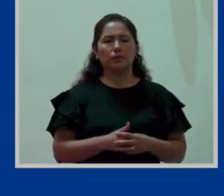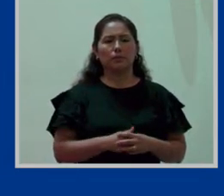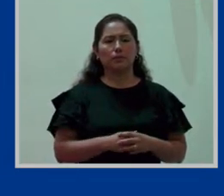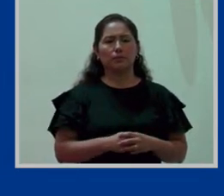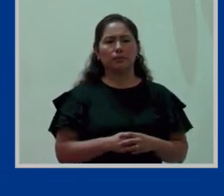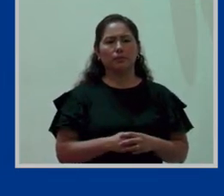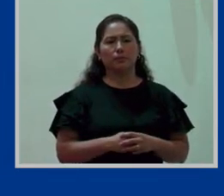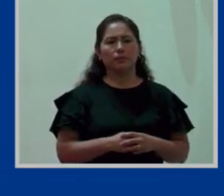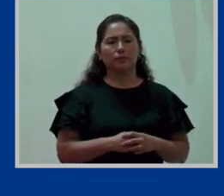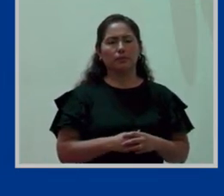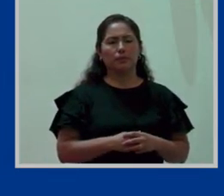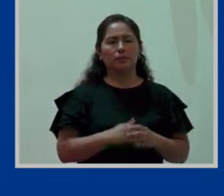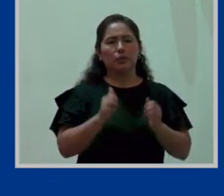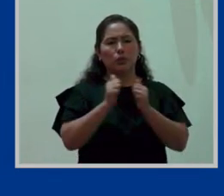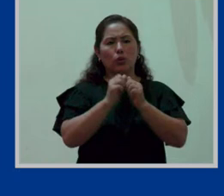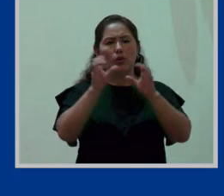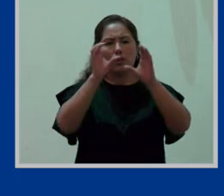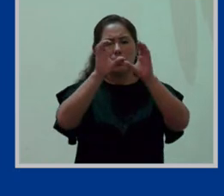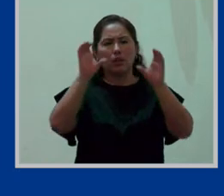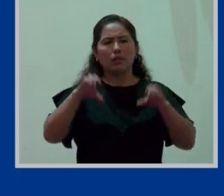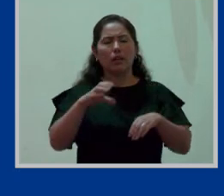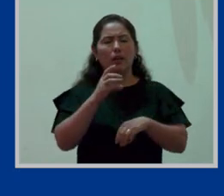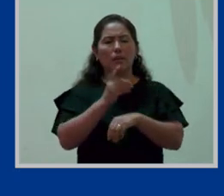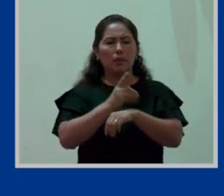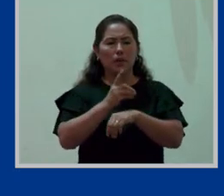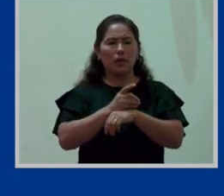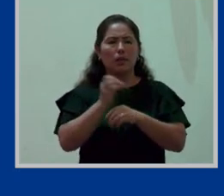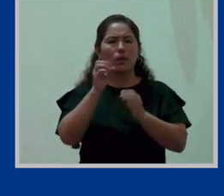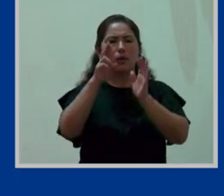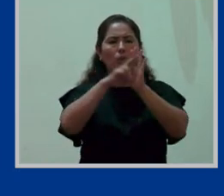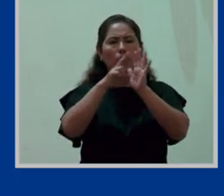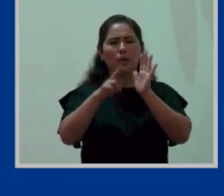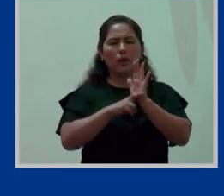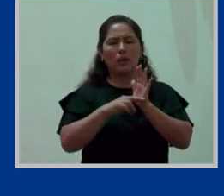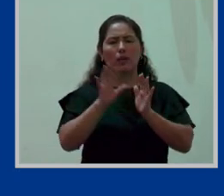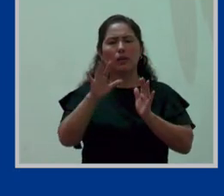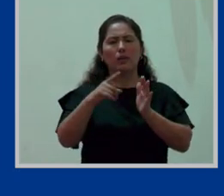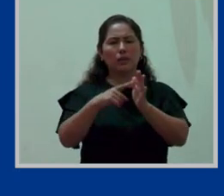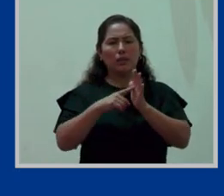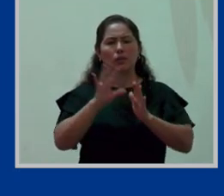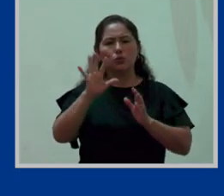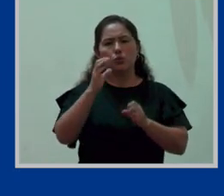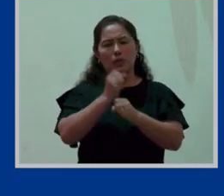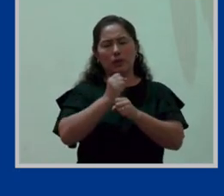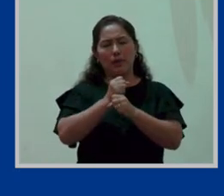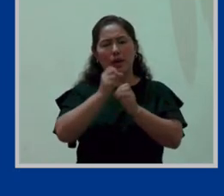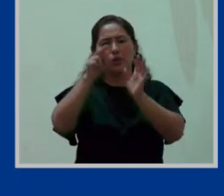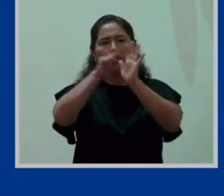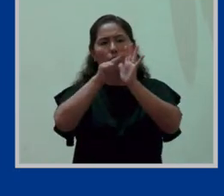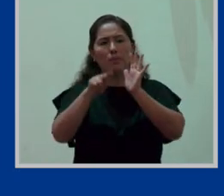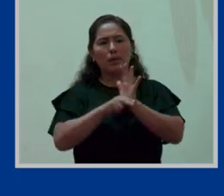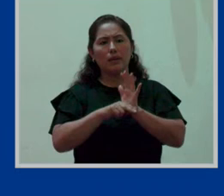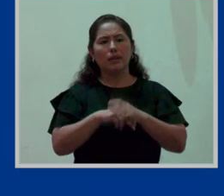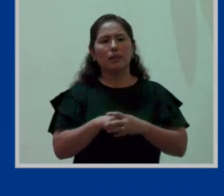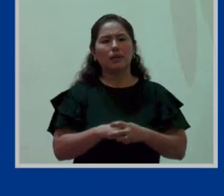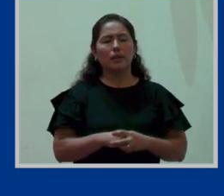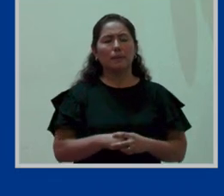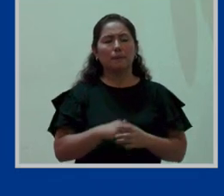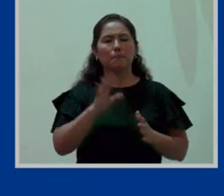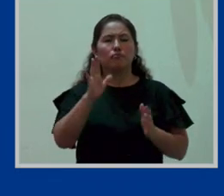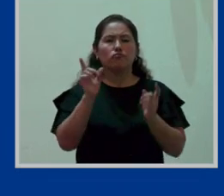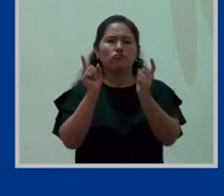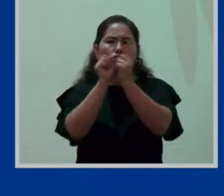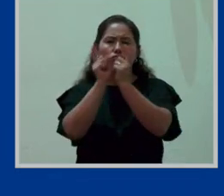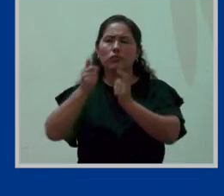consigue un certificado médico o de acuerdo a las reglas del reglamento interno de trabajo y la normatividad habla con el empleador